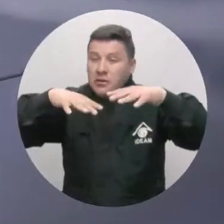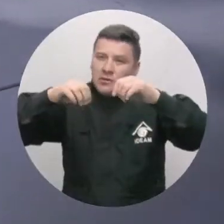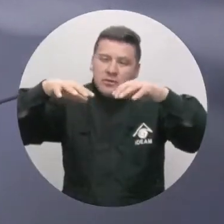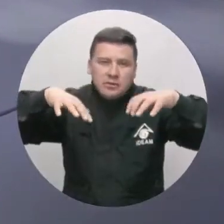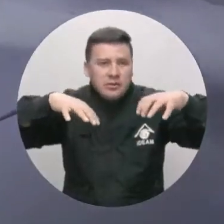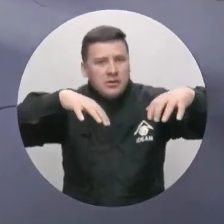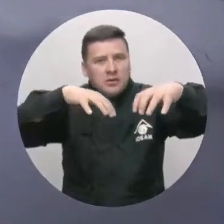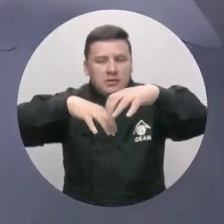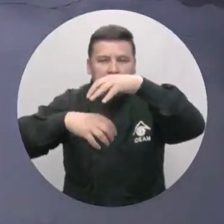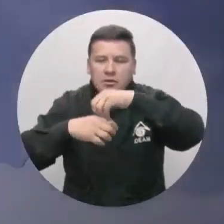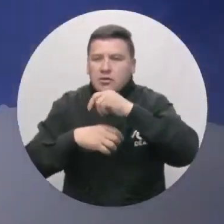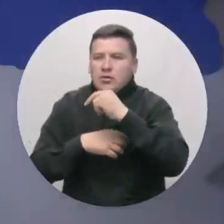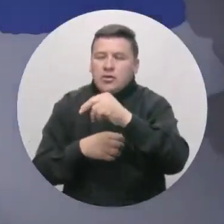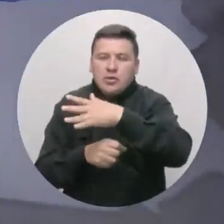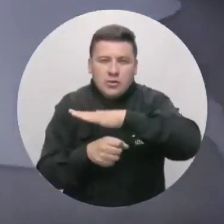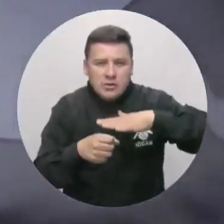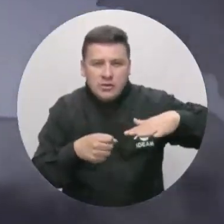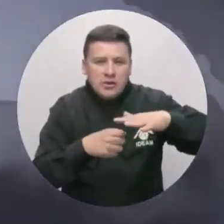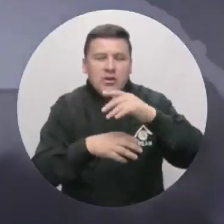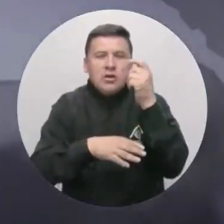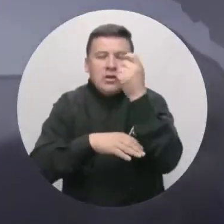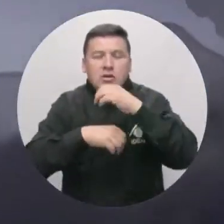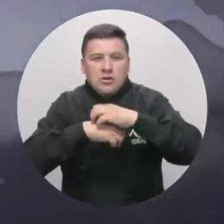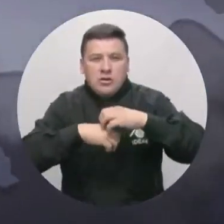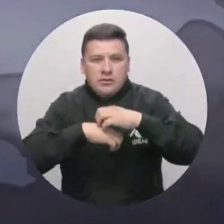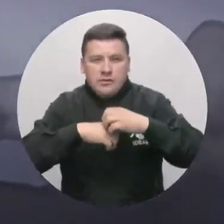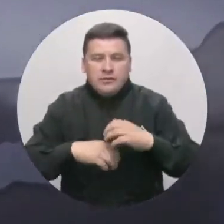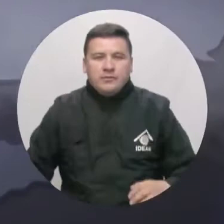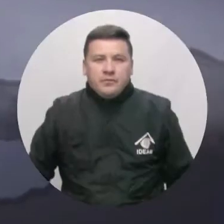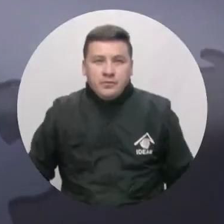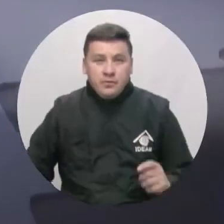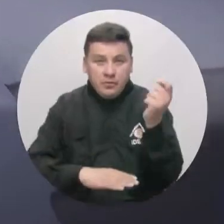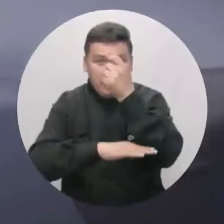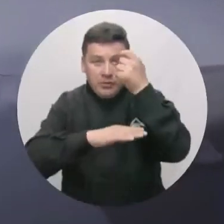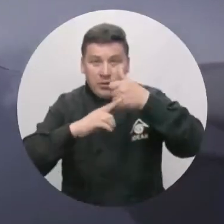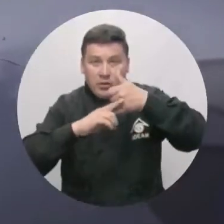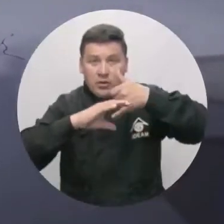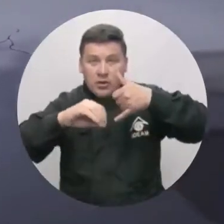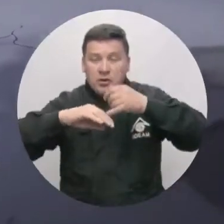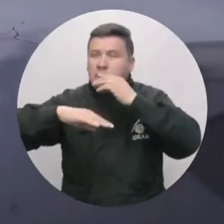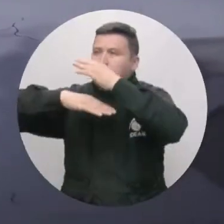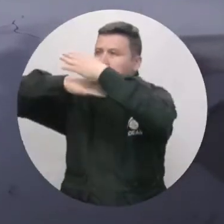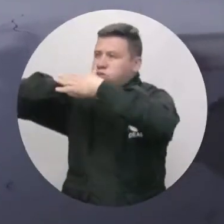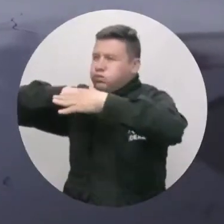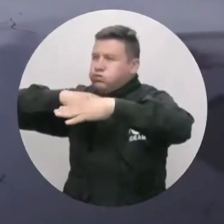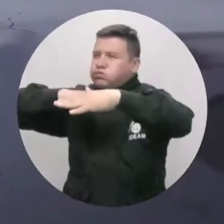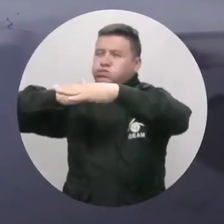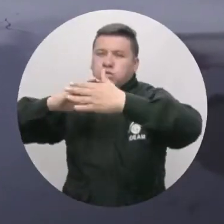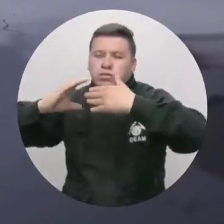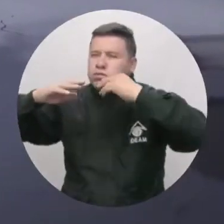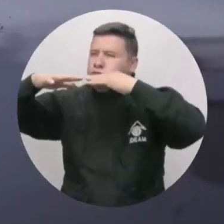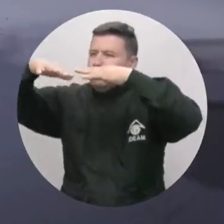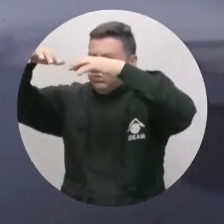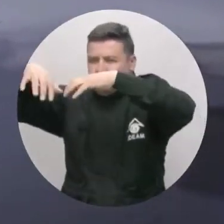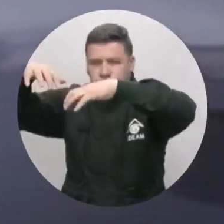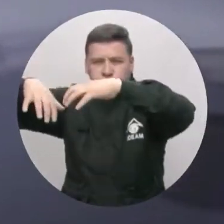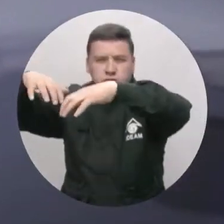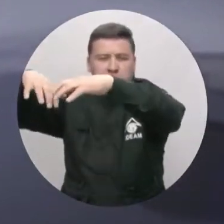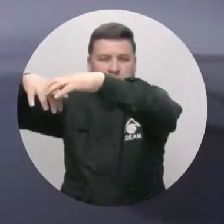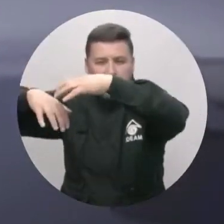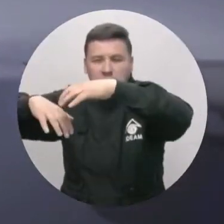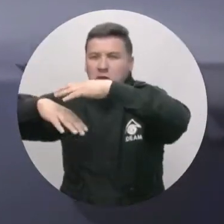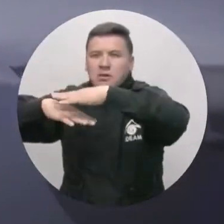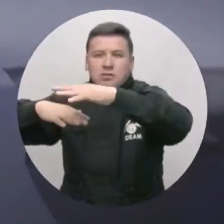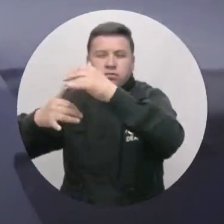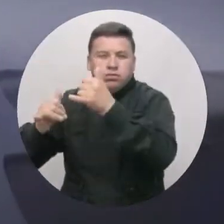con lloviznas en tijeras en zonas del Valle del Cauca, Nariño y Santander. Sobre la Orinoquía se esperan lluvias en zonas del Meta, Casanare y de Arauca,